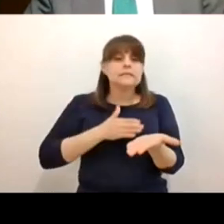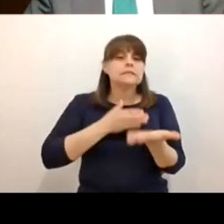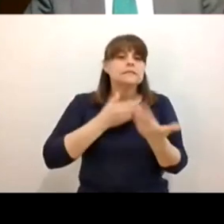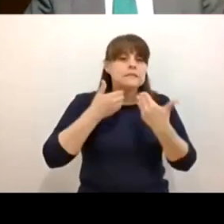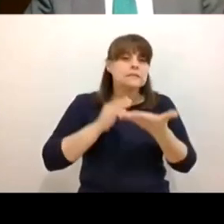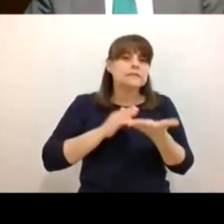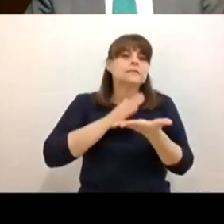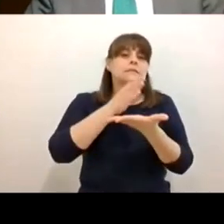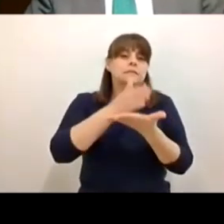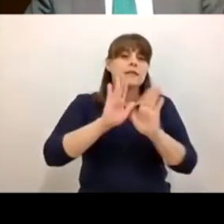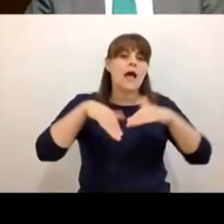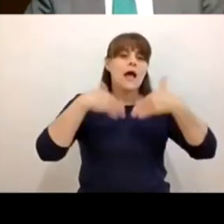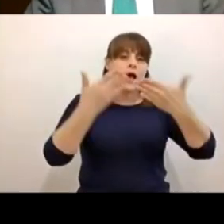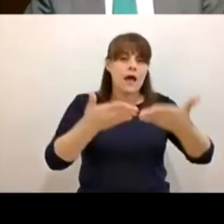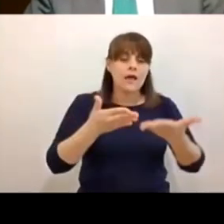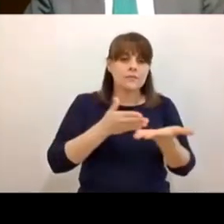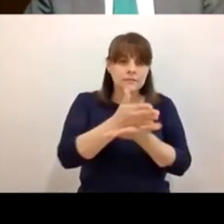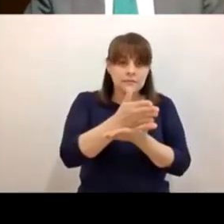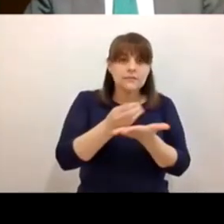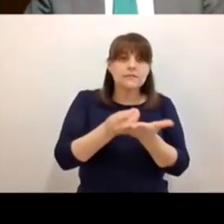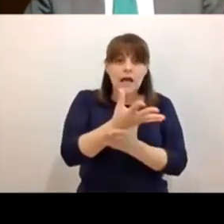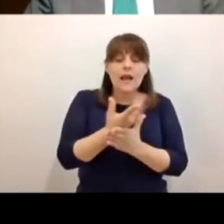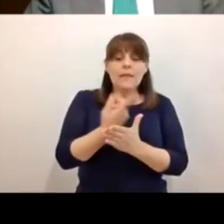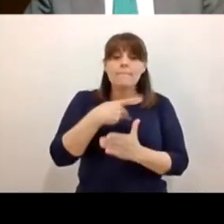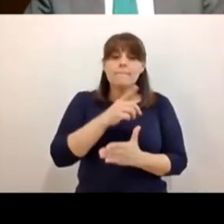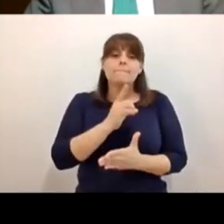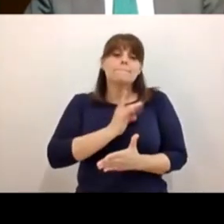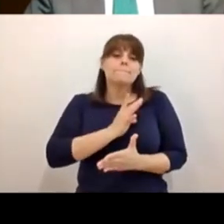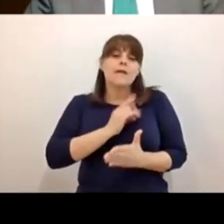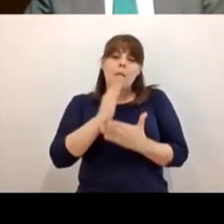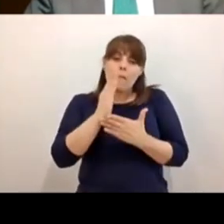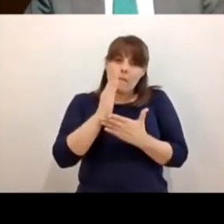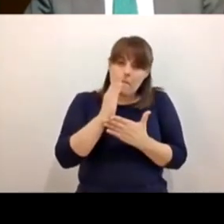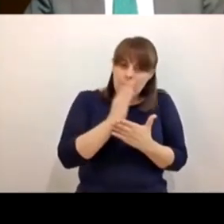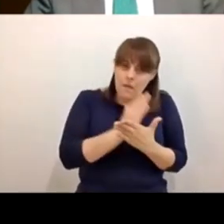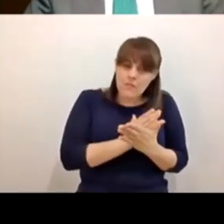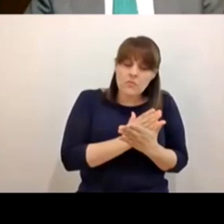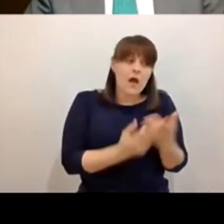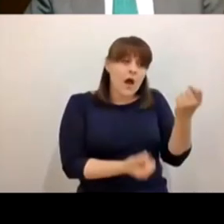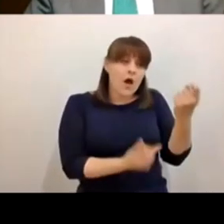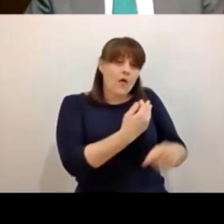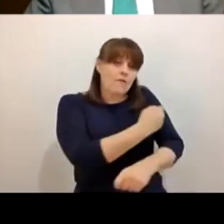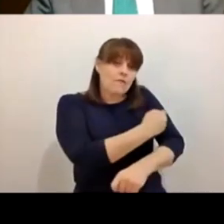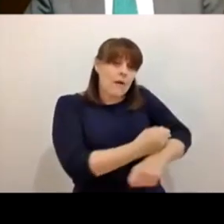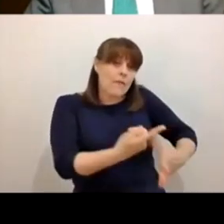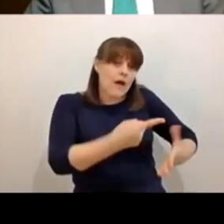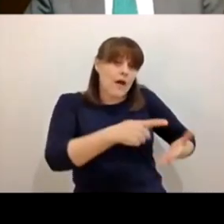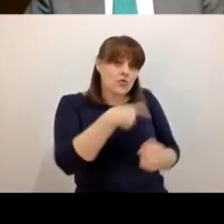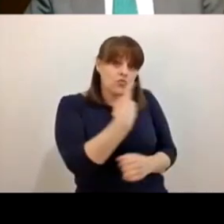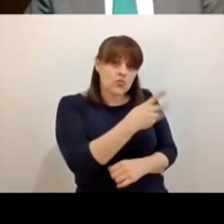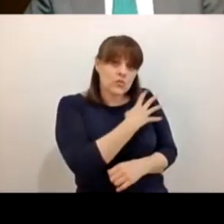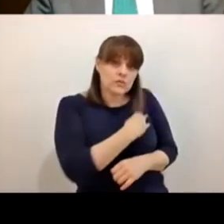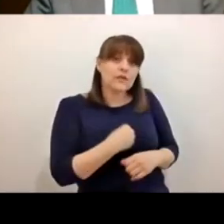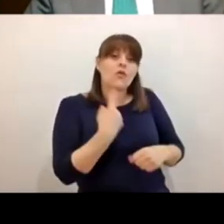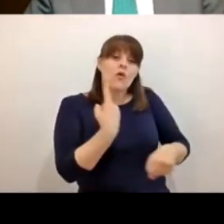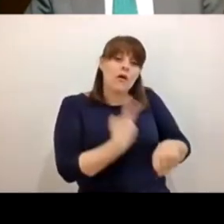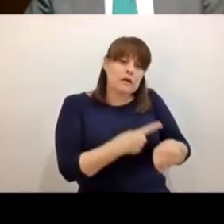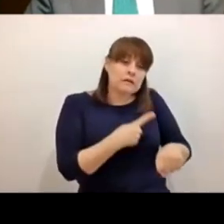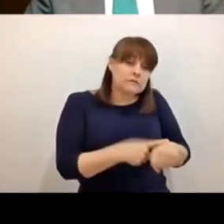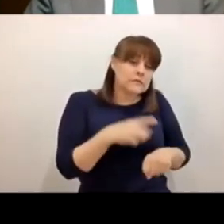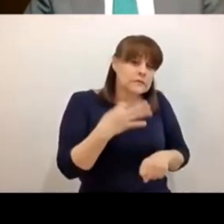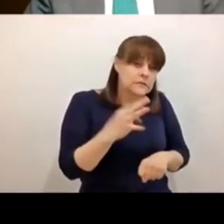lógicamente habrán algunas familias que teniendo hijos con riesgo pues puedan tener